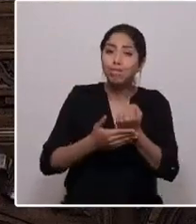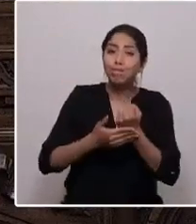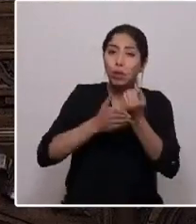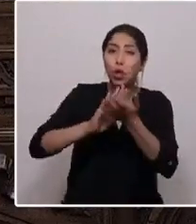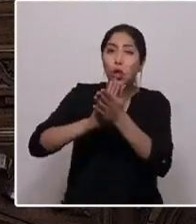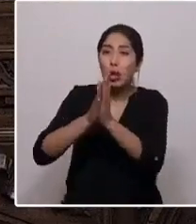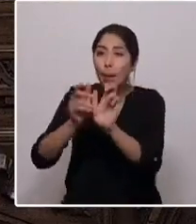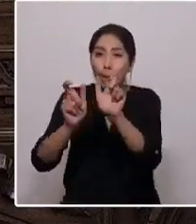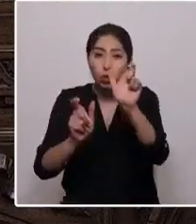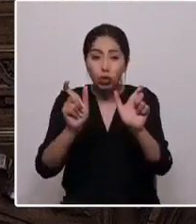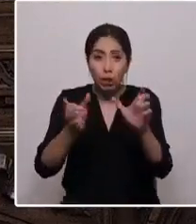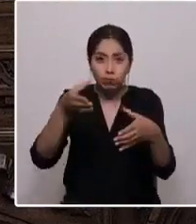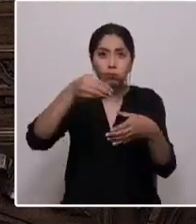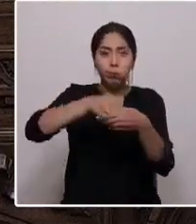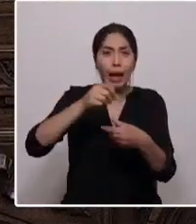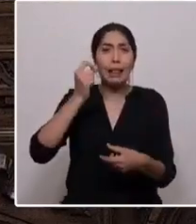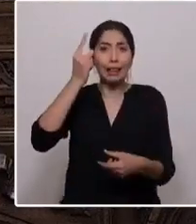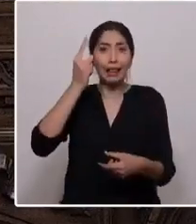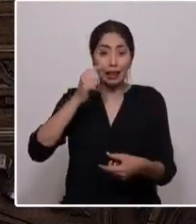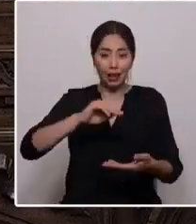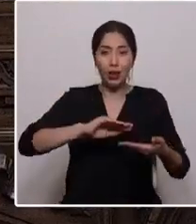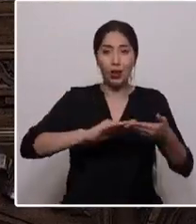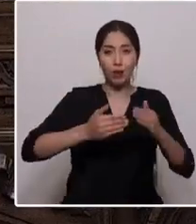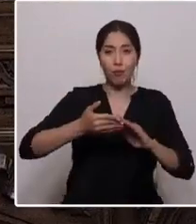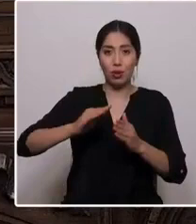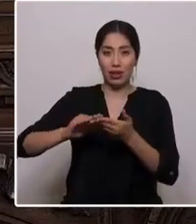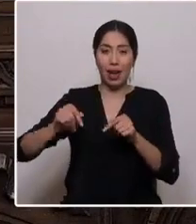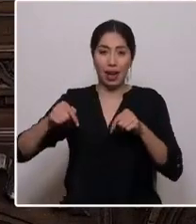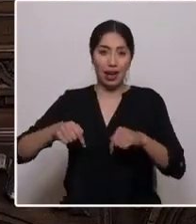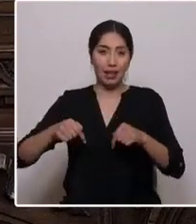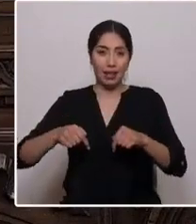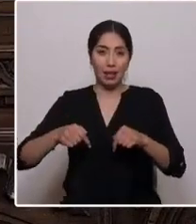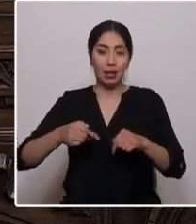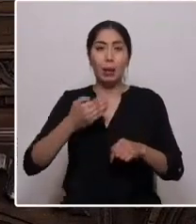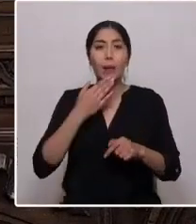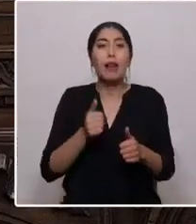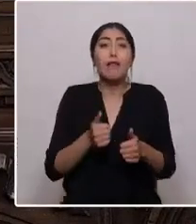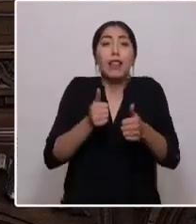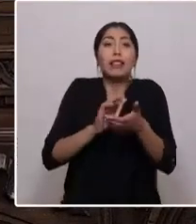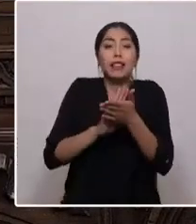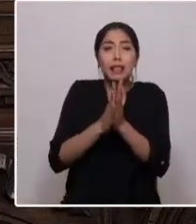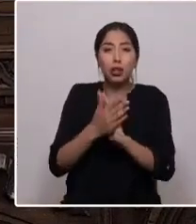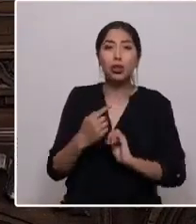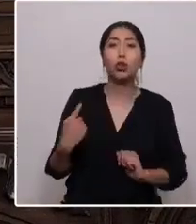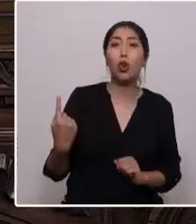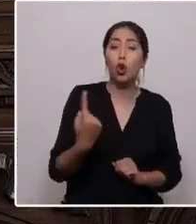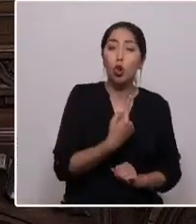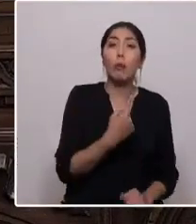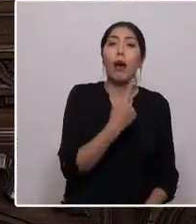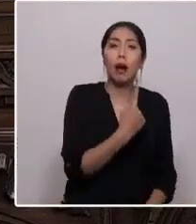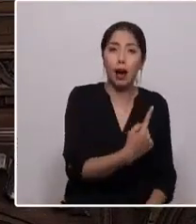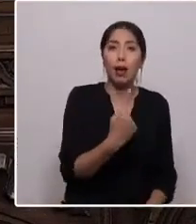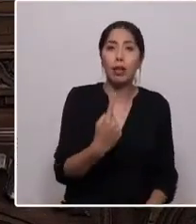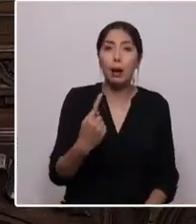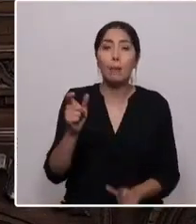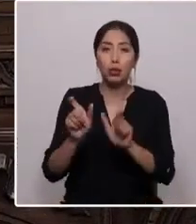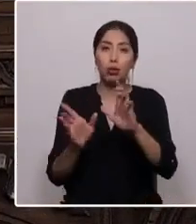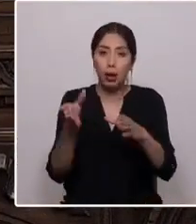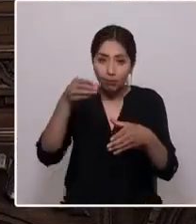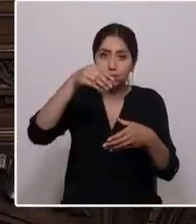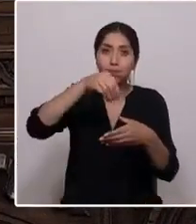asuman que constituimos una comunidad de destino y el bien de todos se enlace para cada uno de los integrantes.